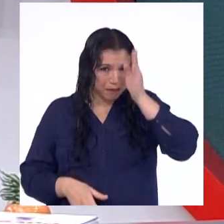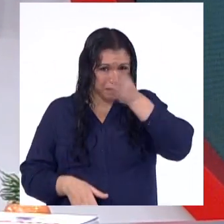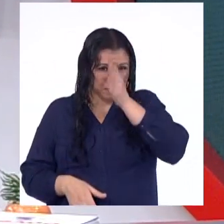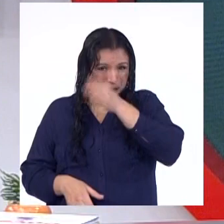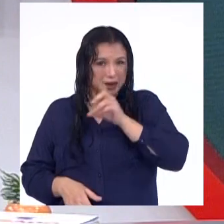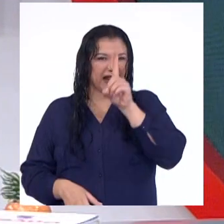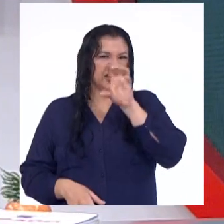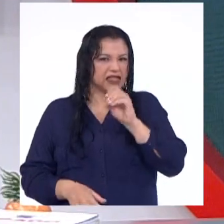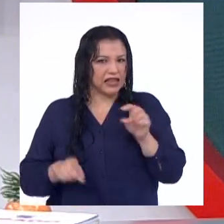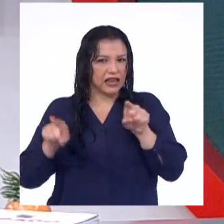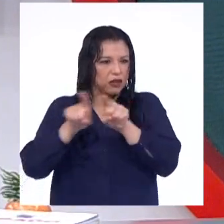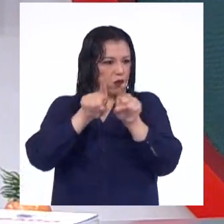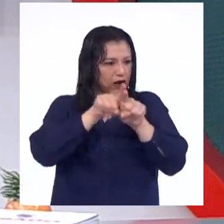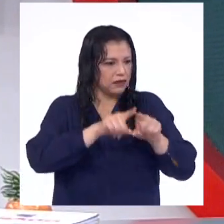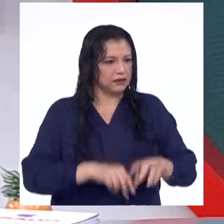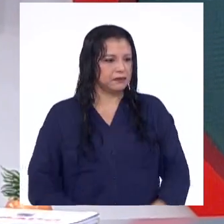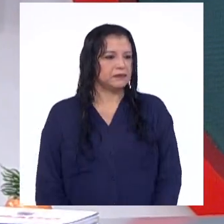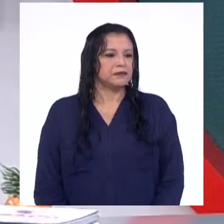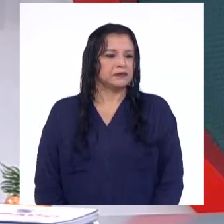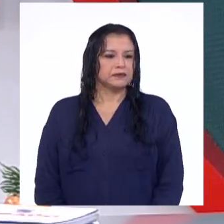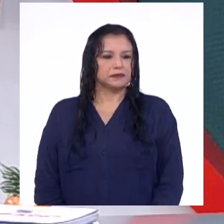partes iguales.